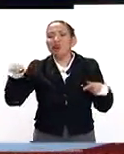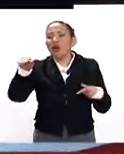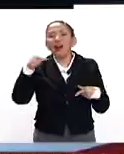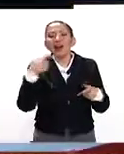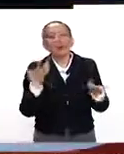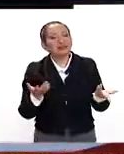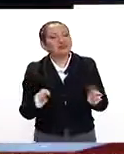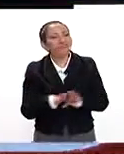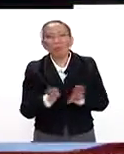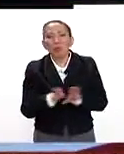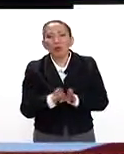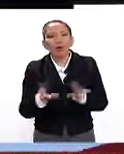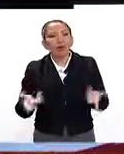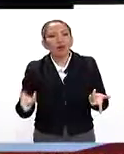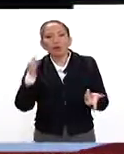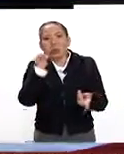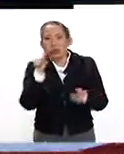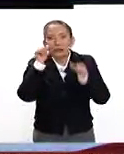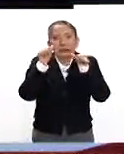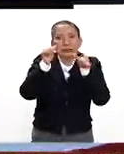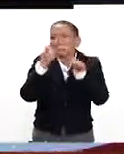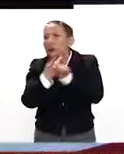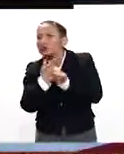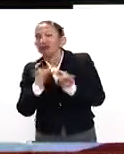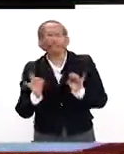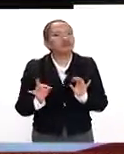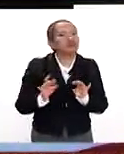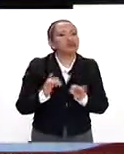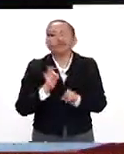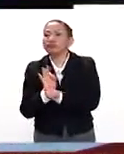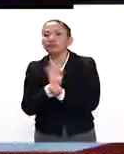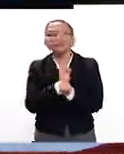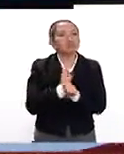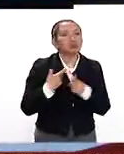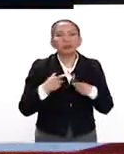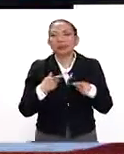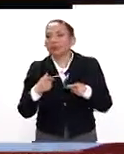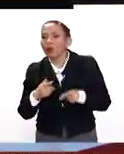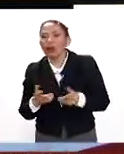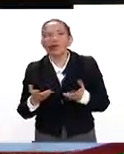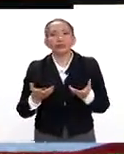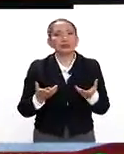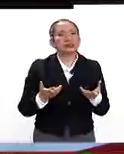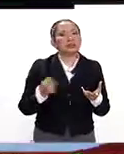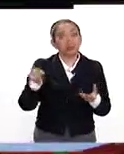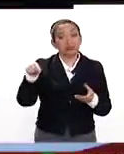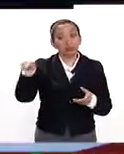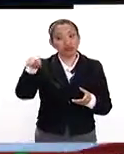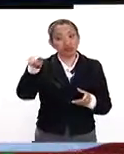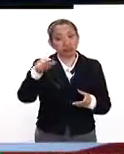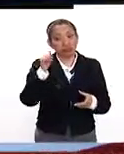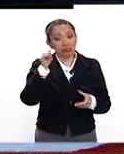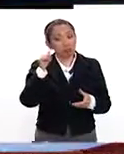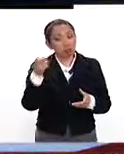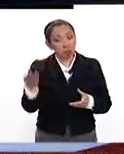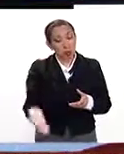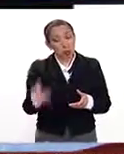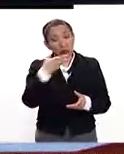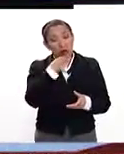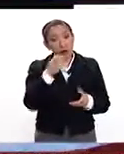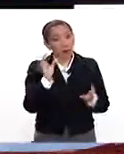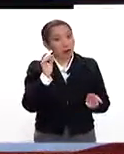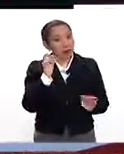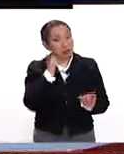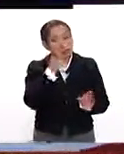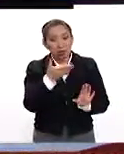estar siempre pendiente, salvaguardando la seguridad de los capitalinos y además de que usted es un ferviente,